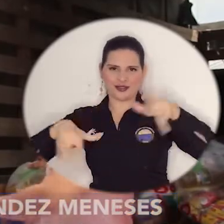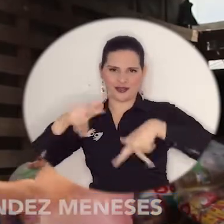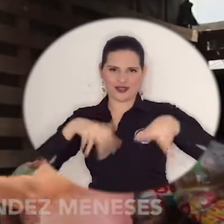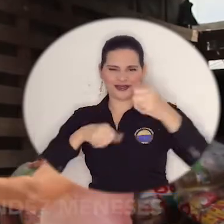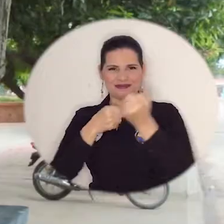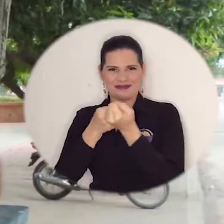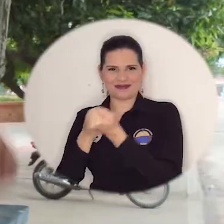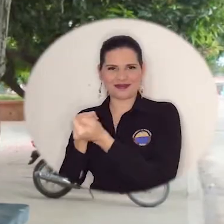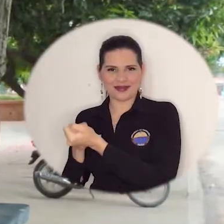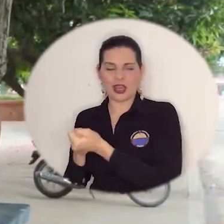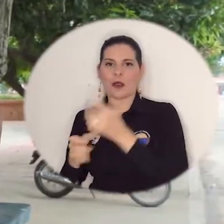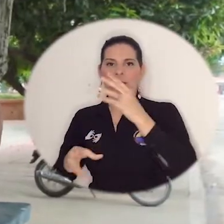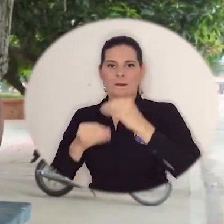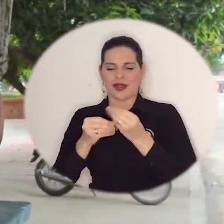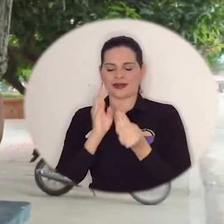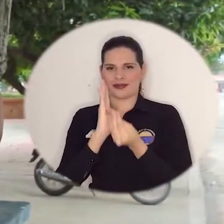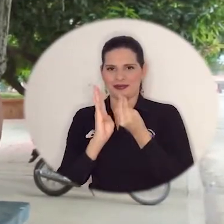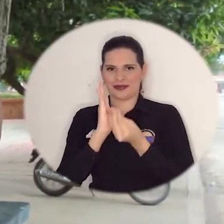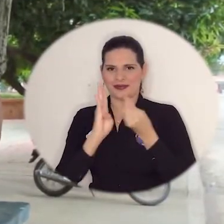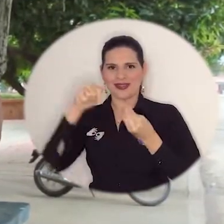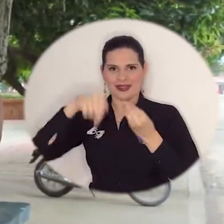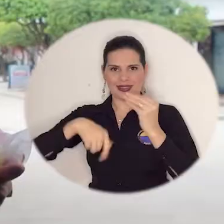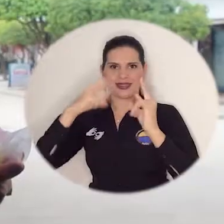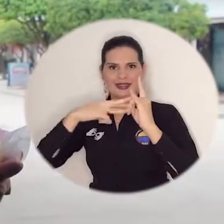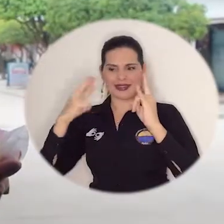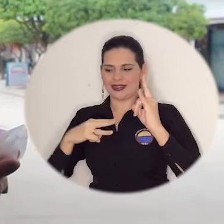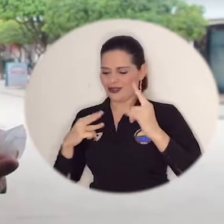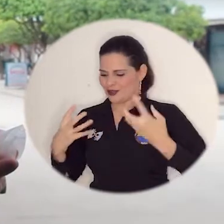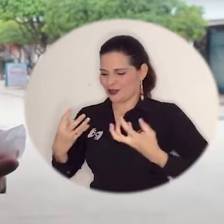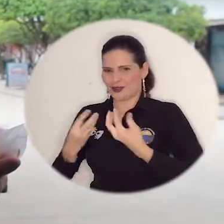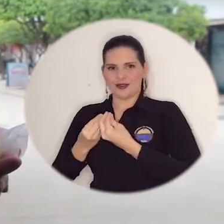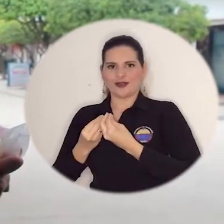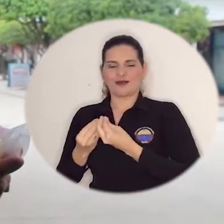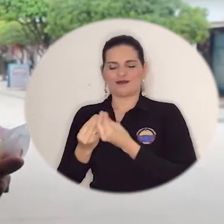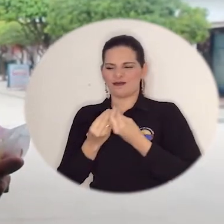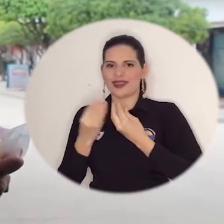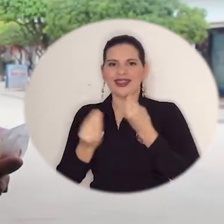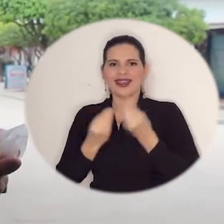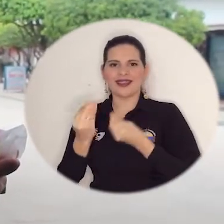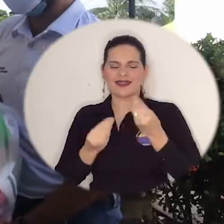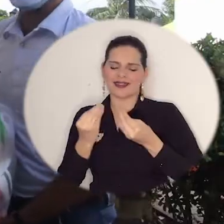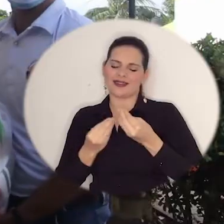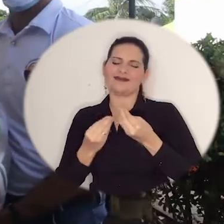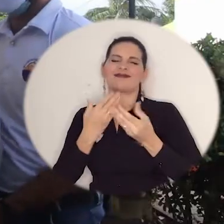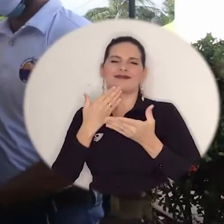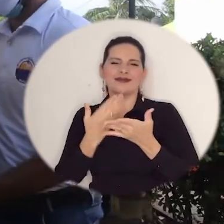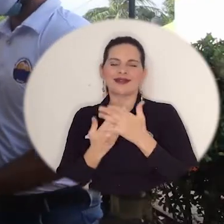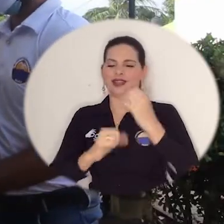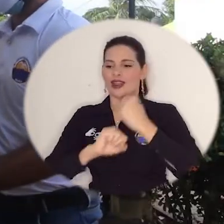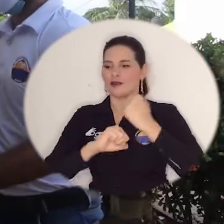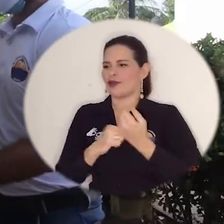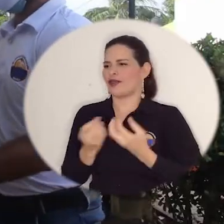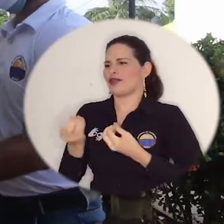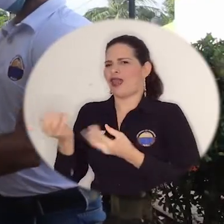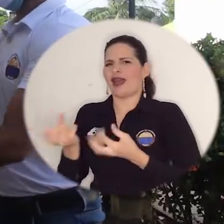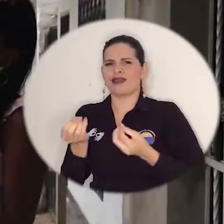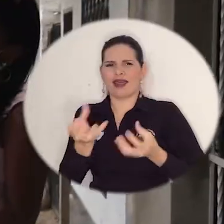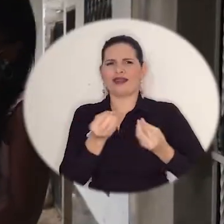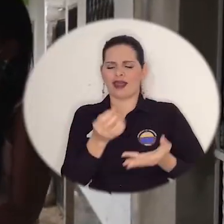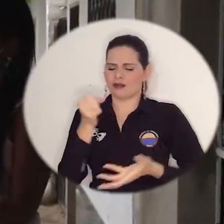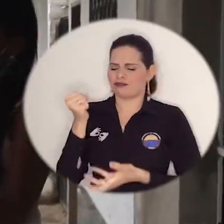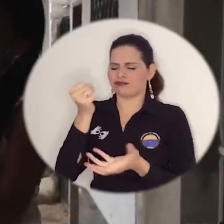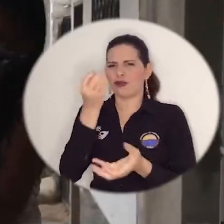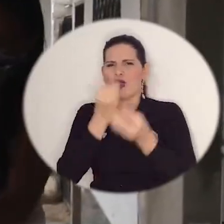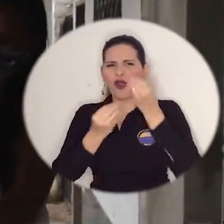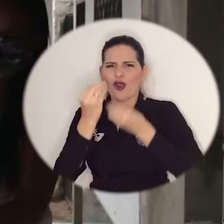Proyección Social y Bienestar Universitario, haciendo entrega de mercados para los estudiantes de